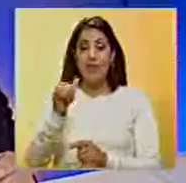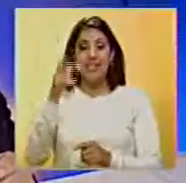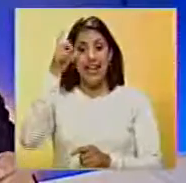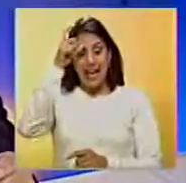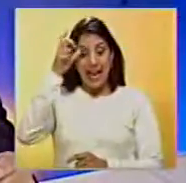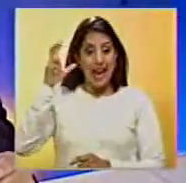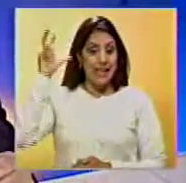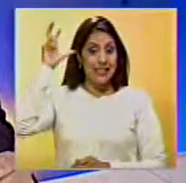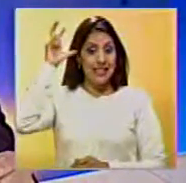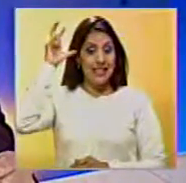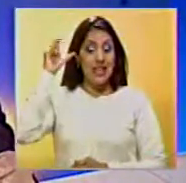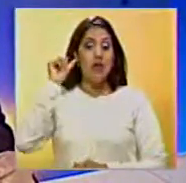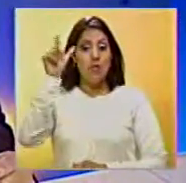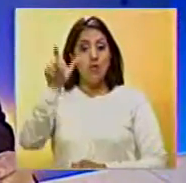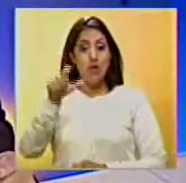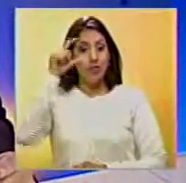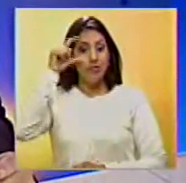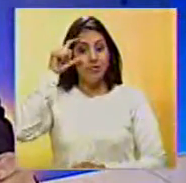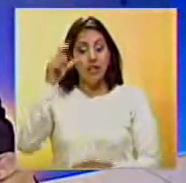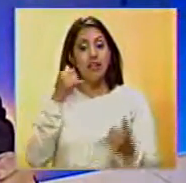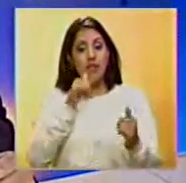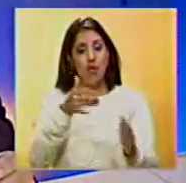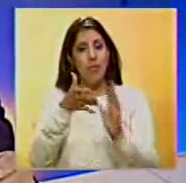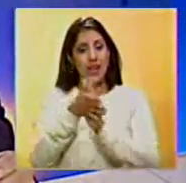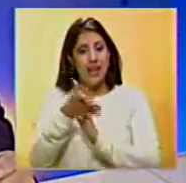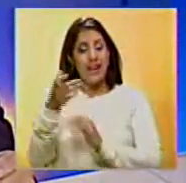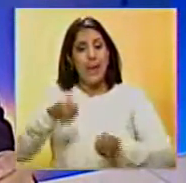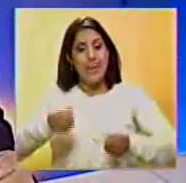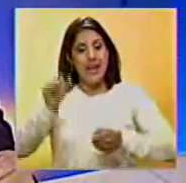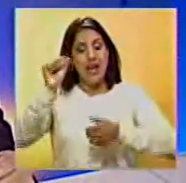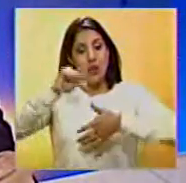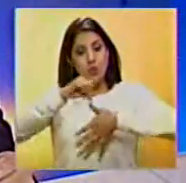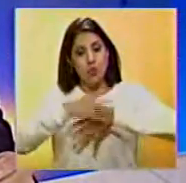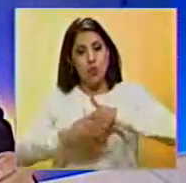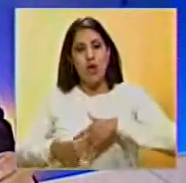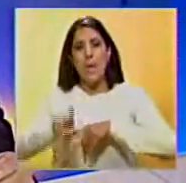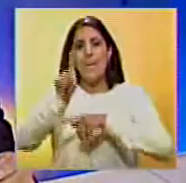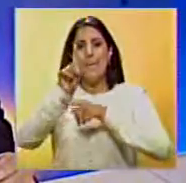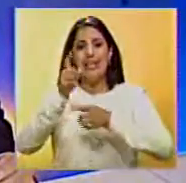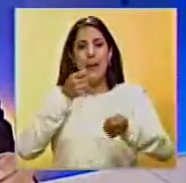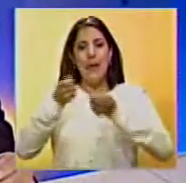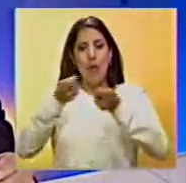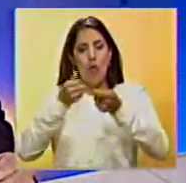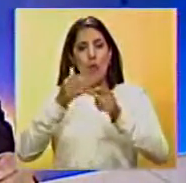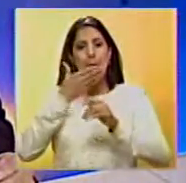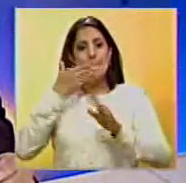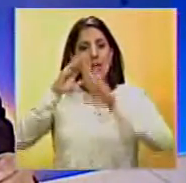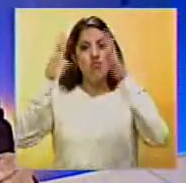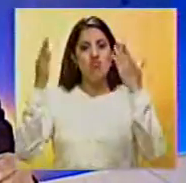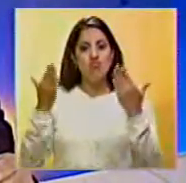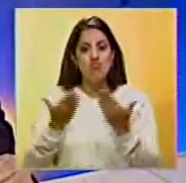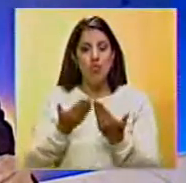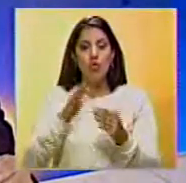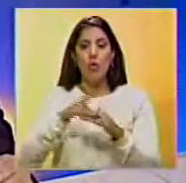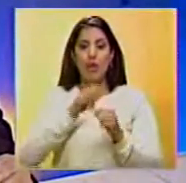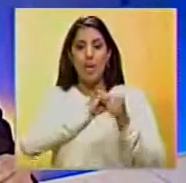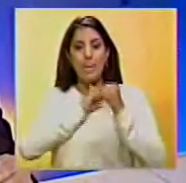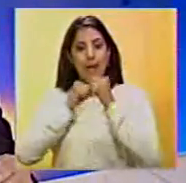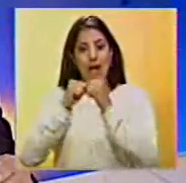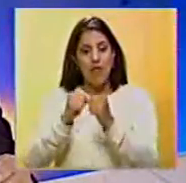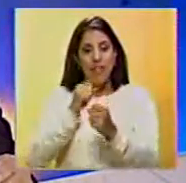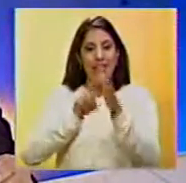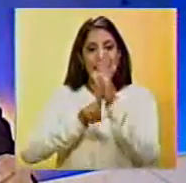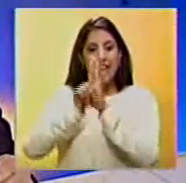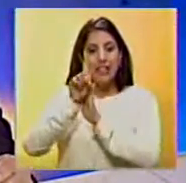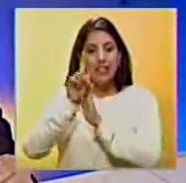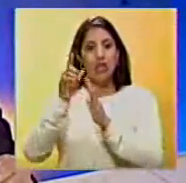El canciller de la República, Delcy Rodríguez, aseguró que el Mercosur se consolida como una de las principales economías del mundo cuyas potencialidades se